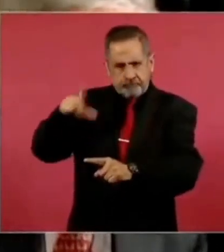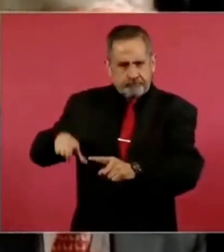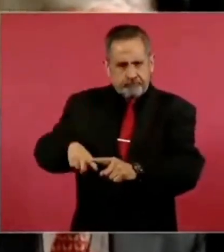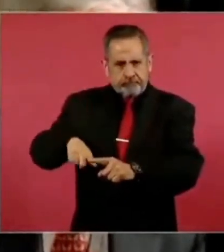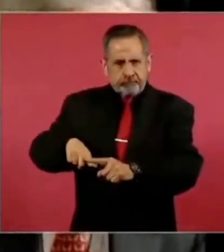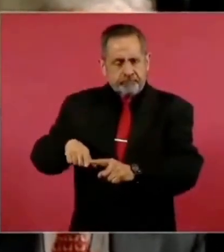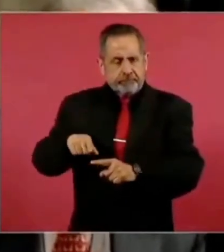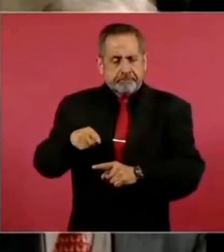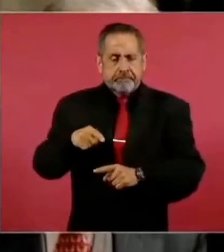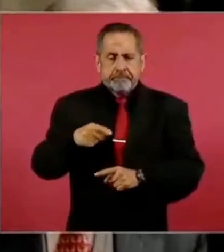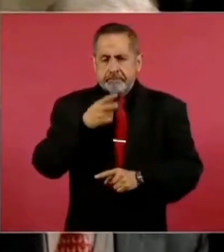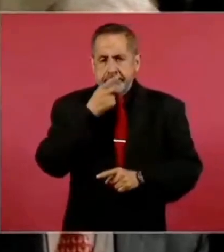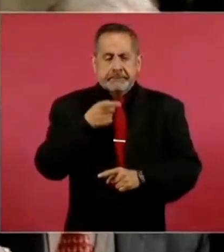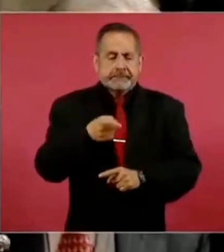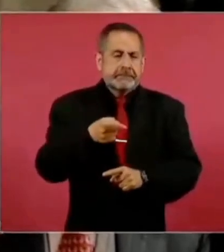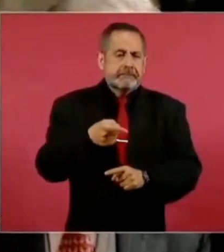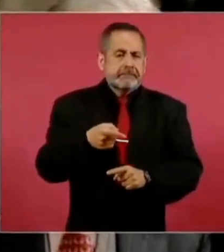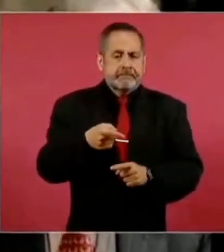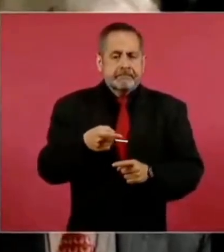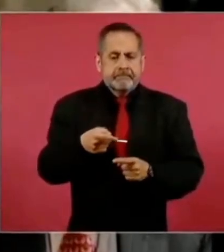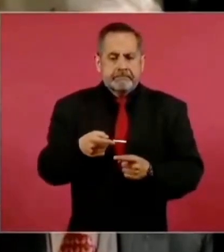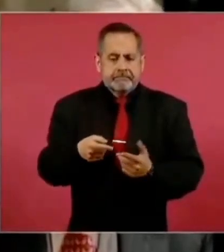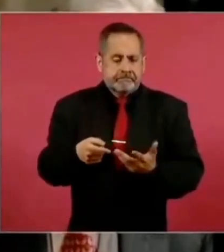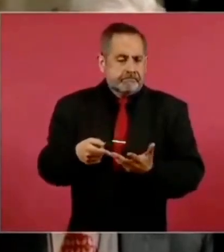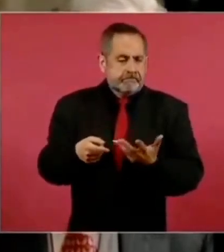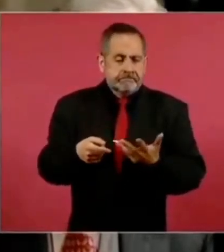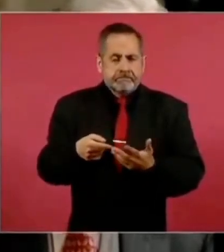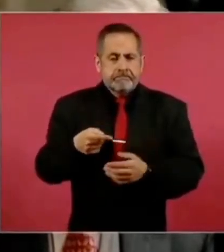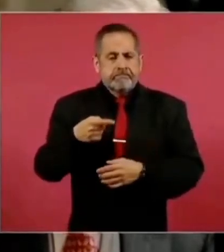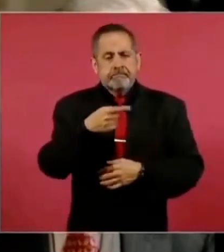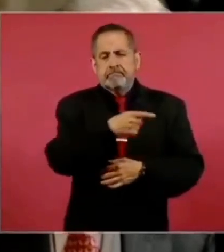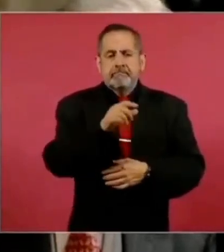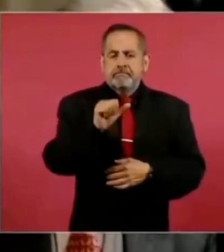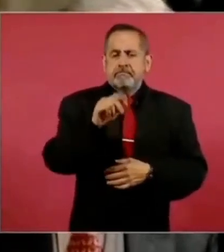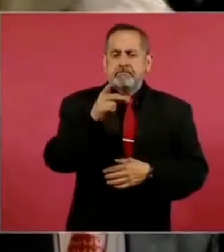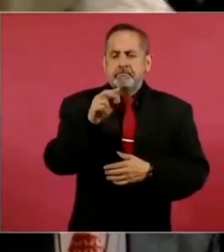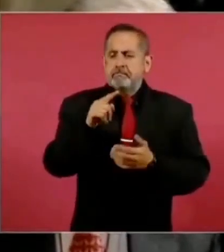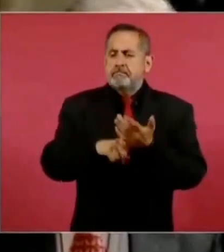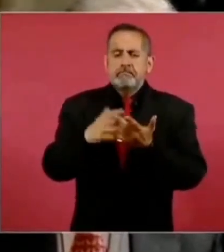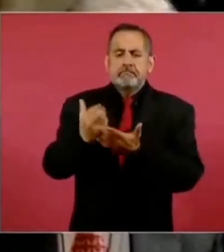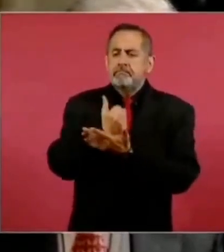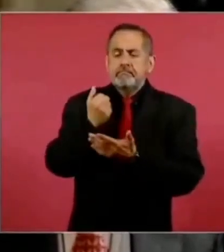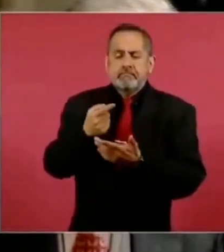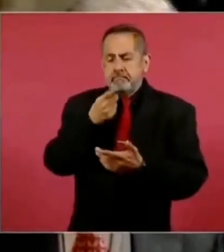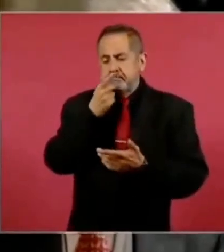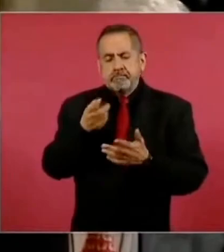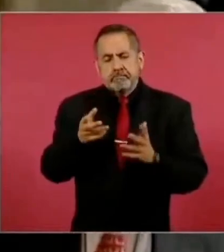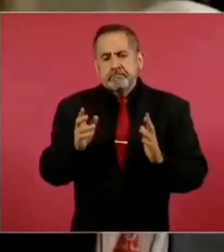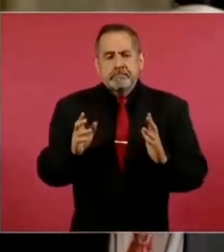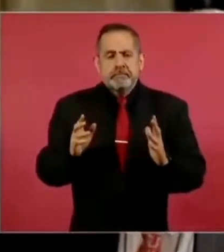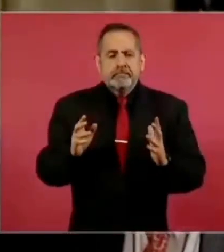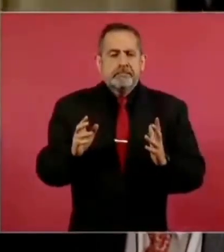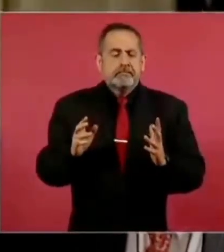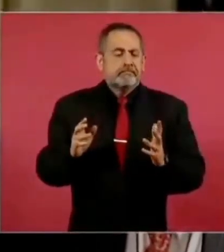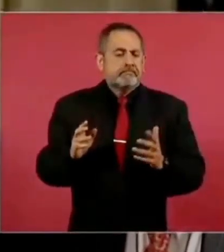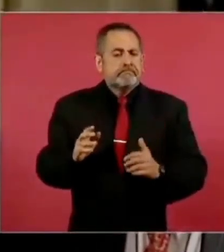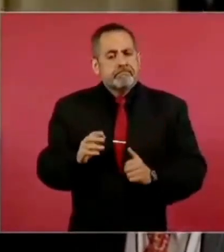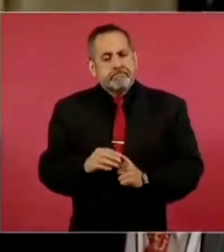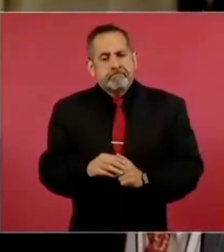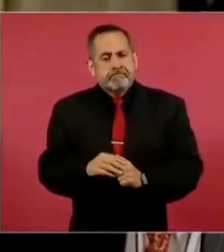sea, los amparos los ganó y dijo que la